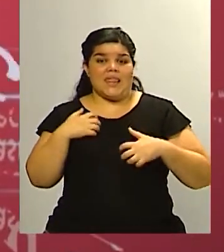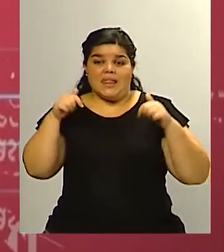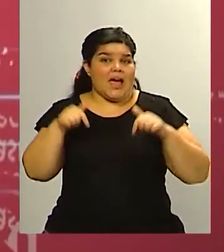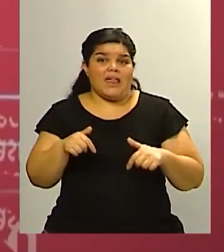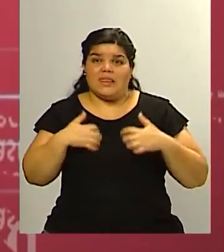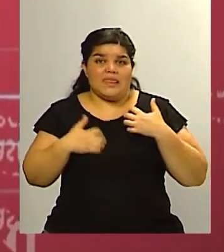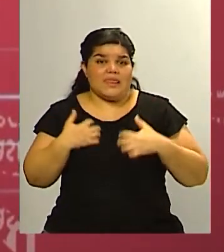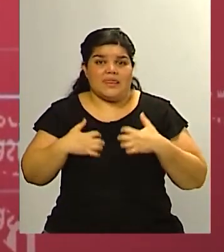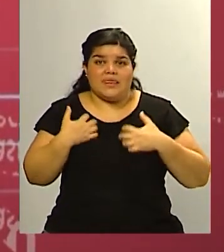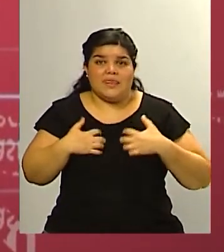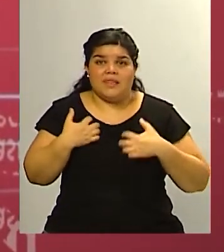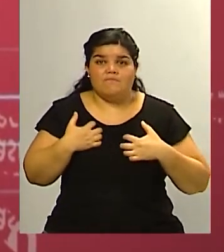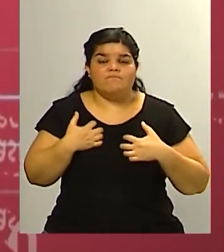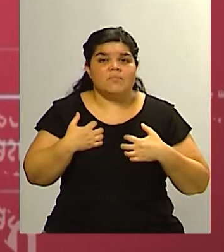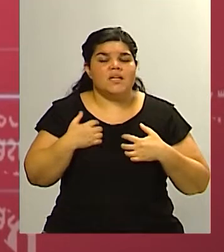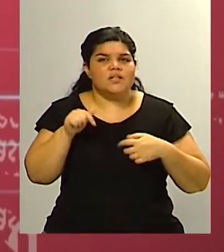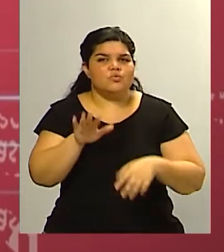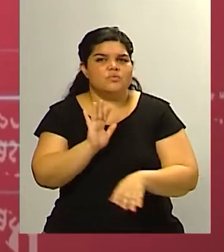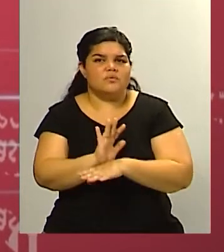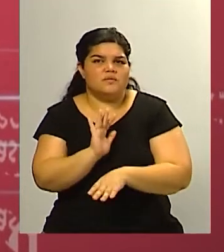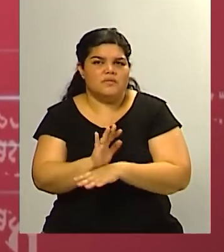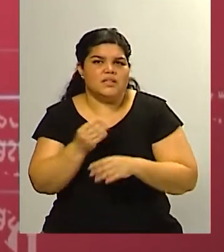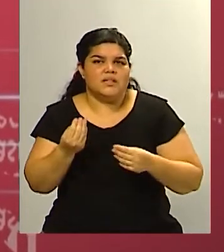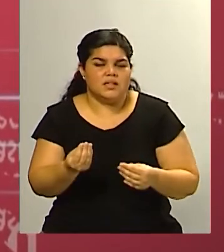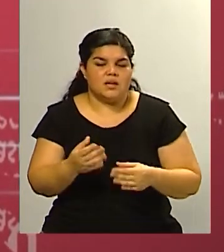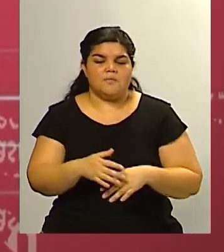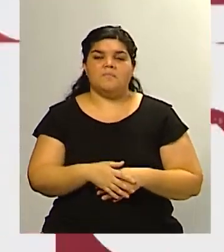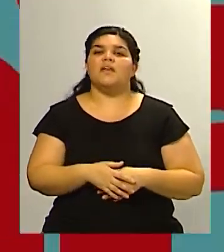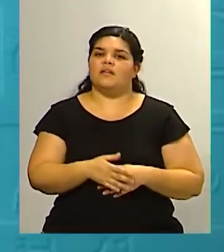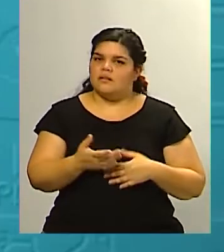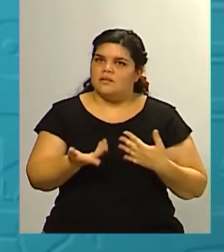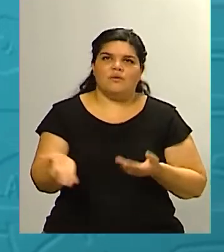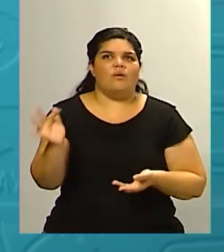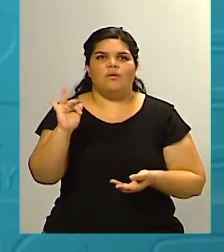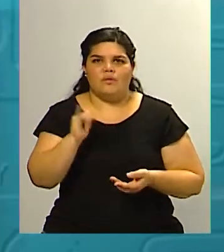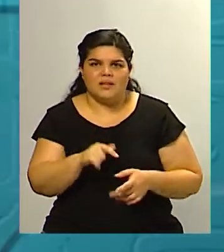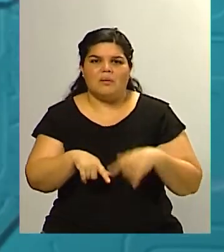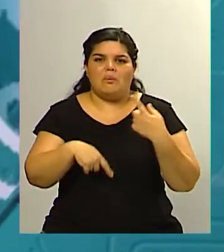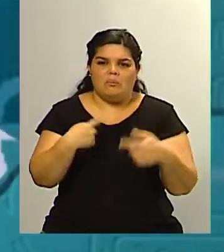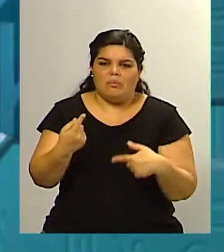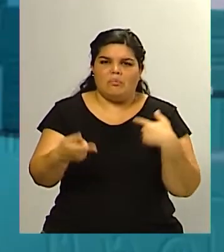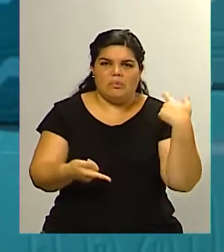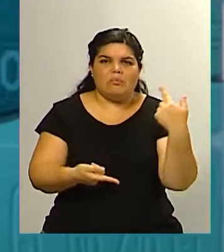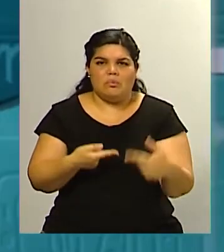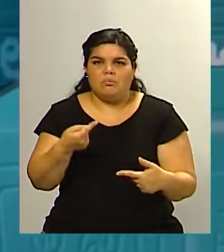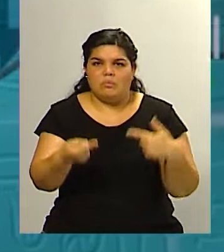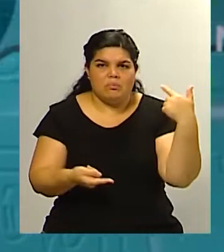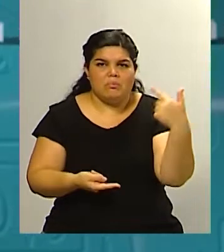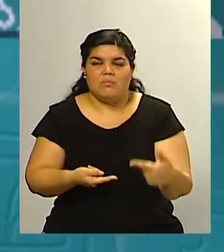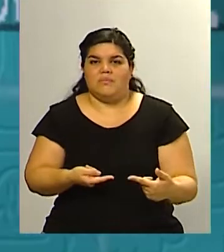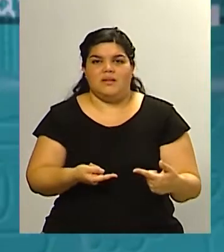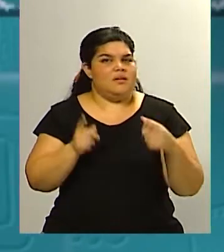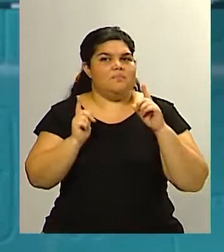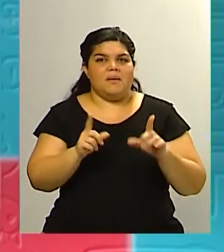el de generar este minuto a minuto o segundo a segundo que en realidad es más le hace muy bien al sistema